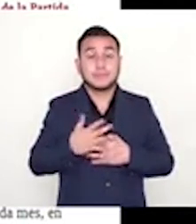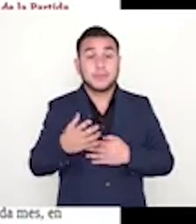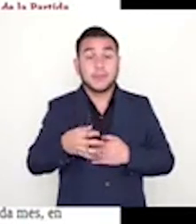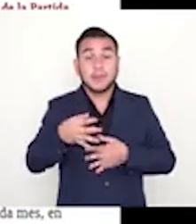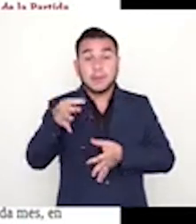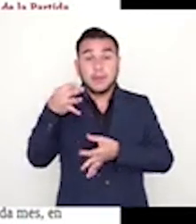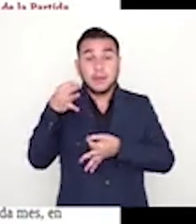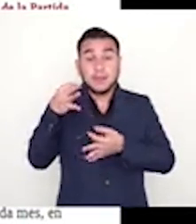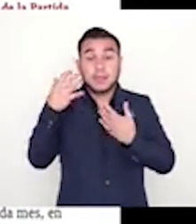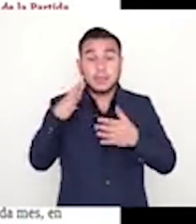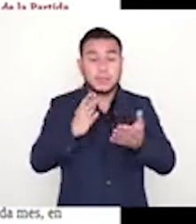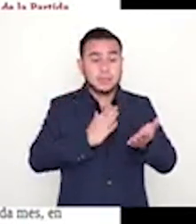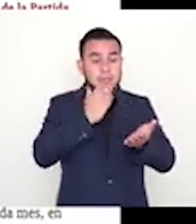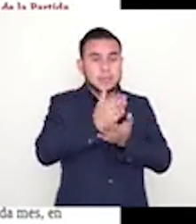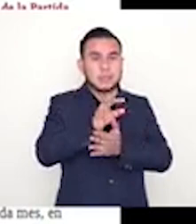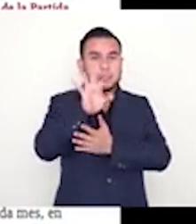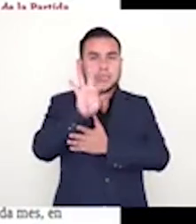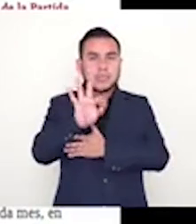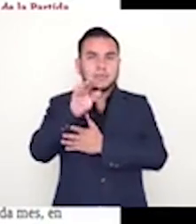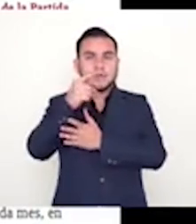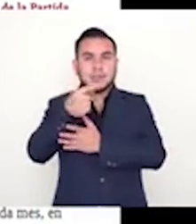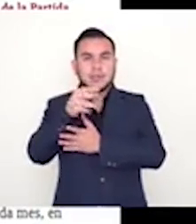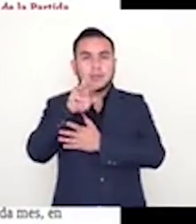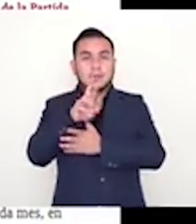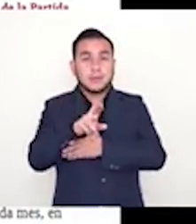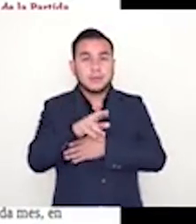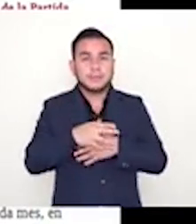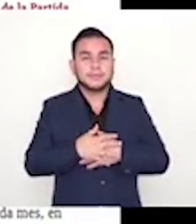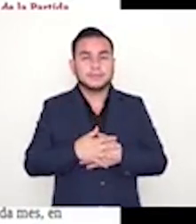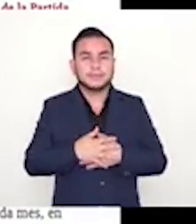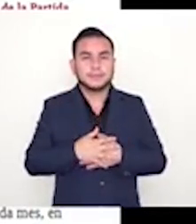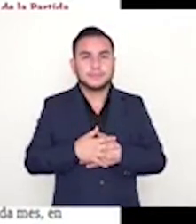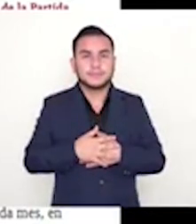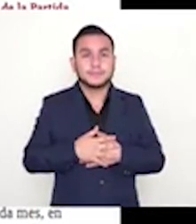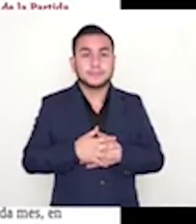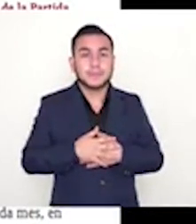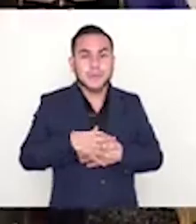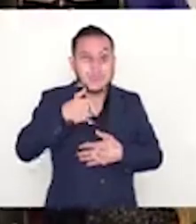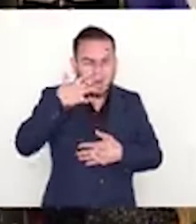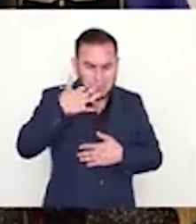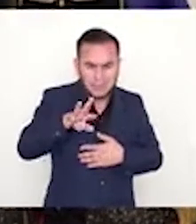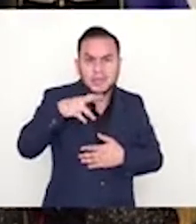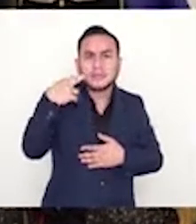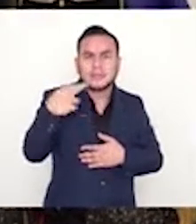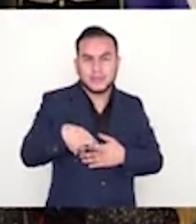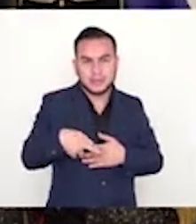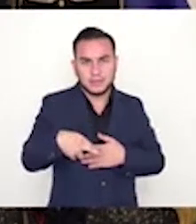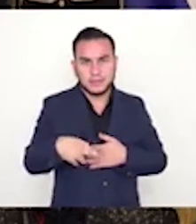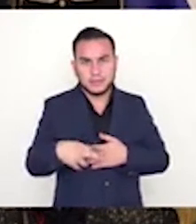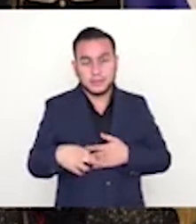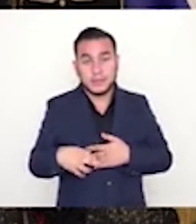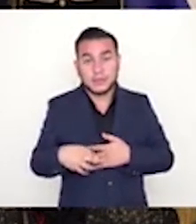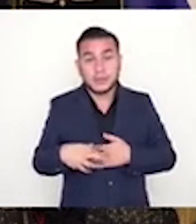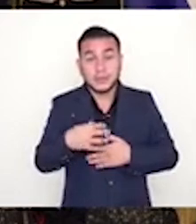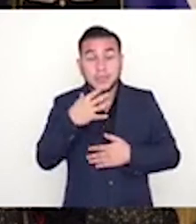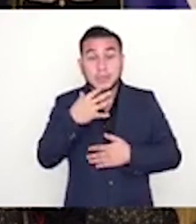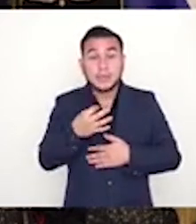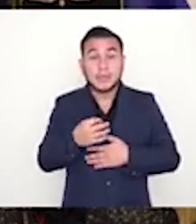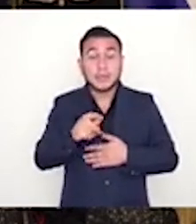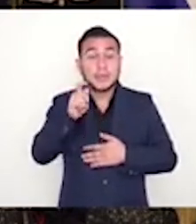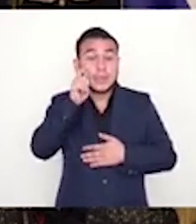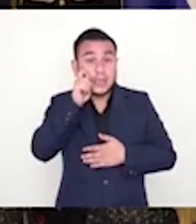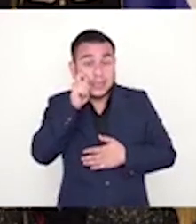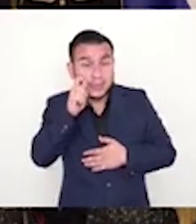documentos, por cierto, ya los tiene la Fiscalía General de la República, hay pruebas, no solo están las pruebas